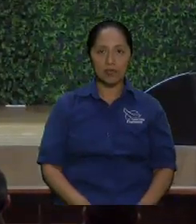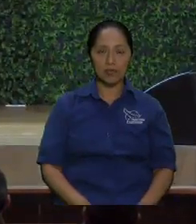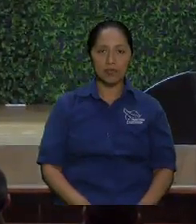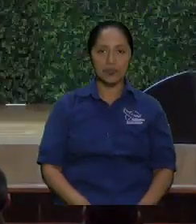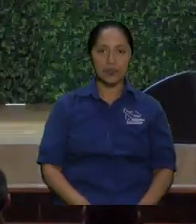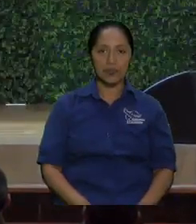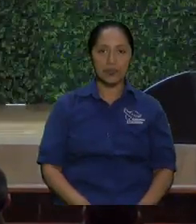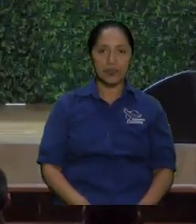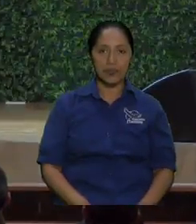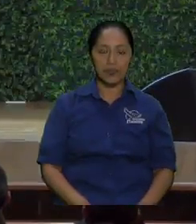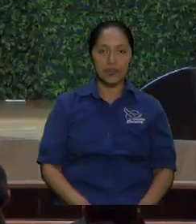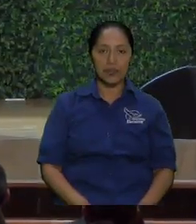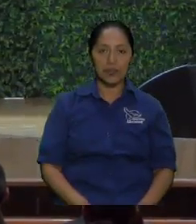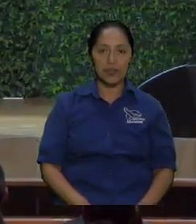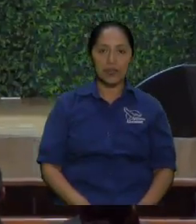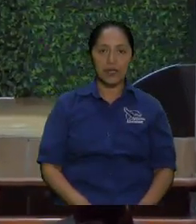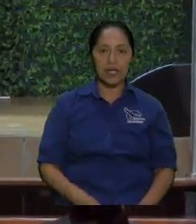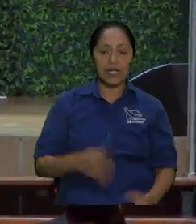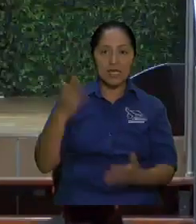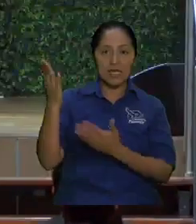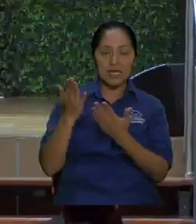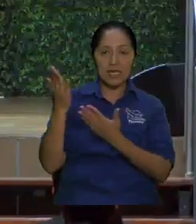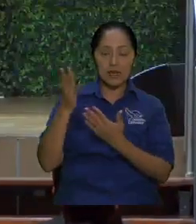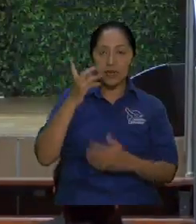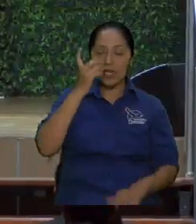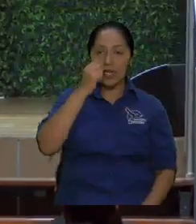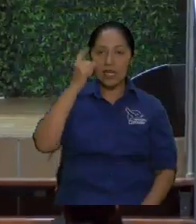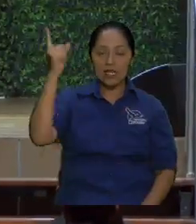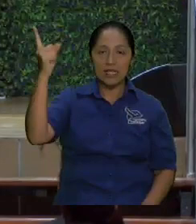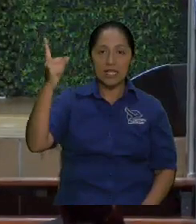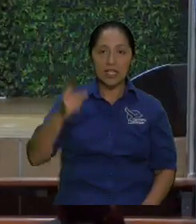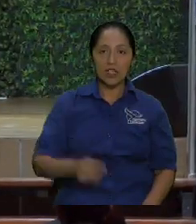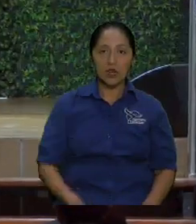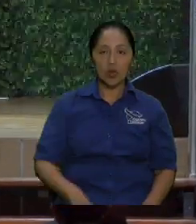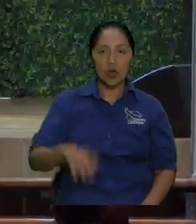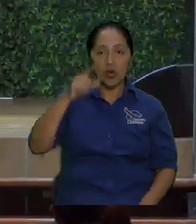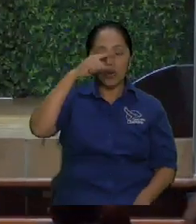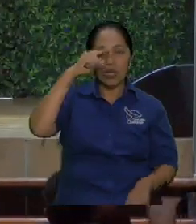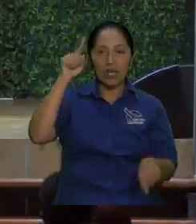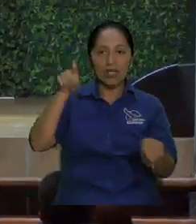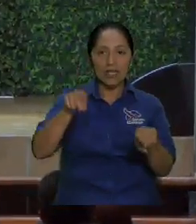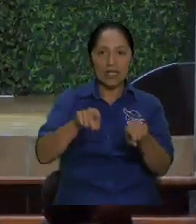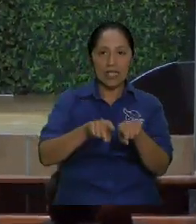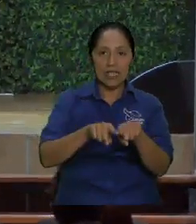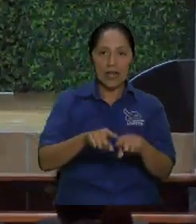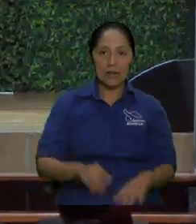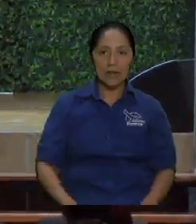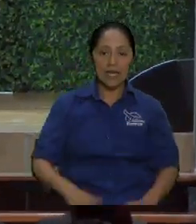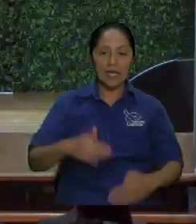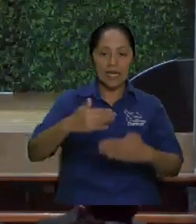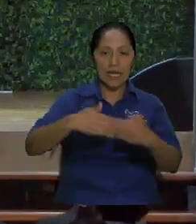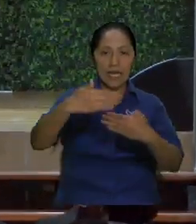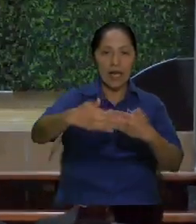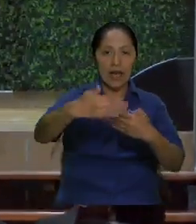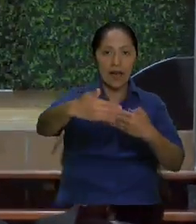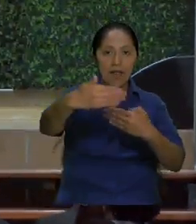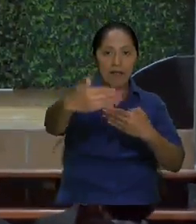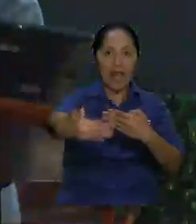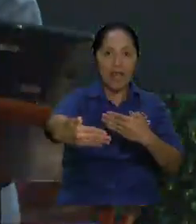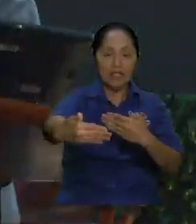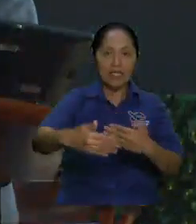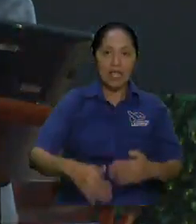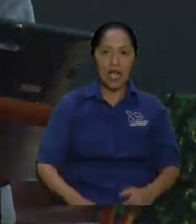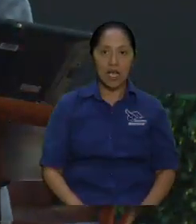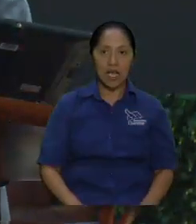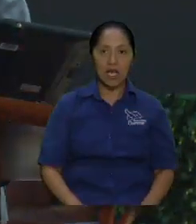discipulando servir predicando servir dirigiendo la adoración servir profetizando servir de otra manera